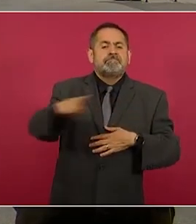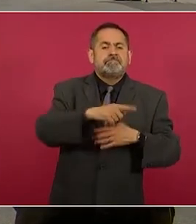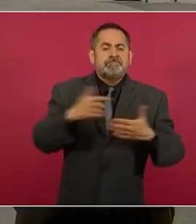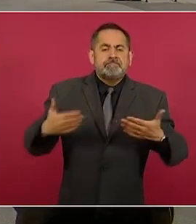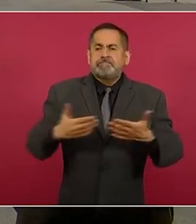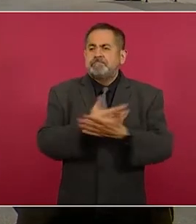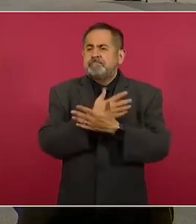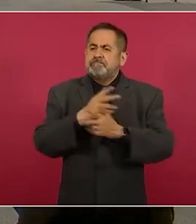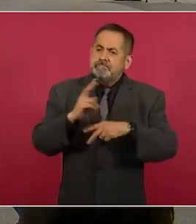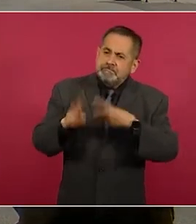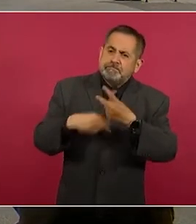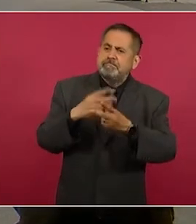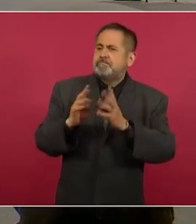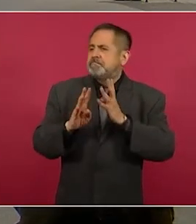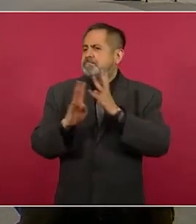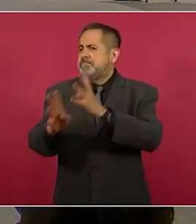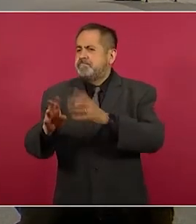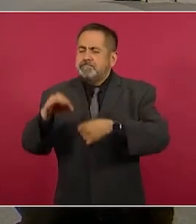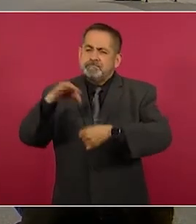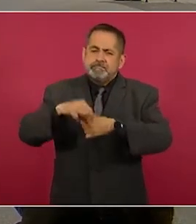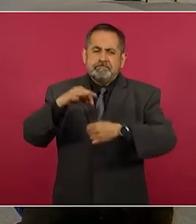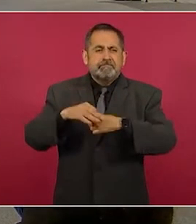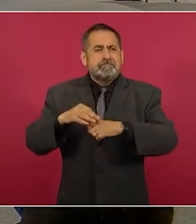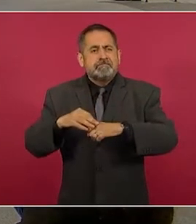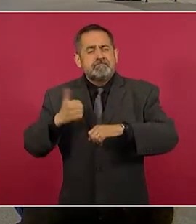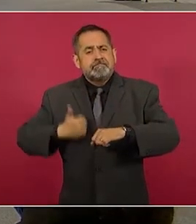por Estado,